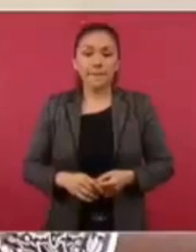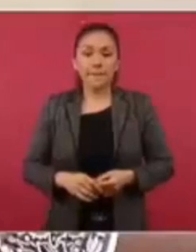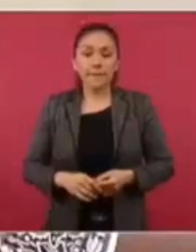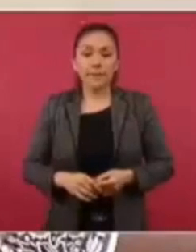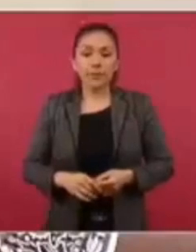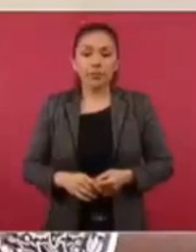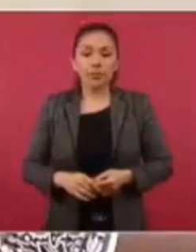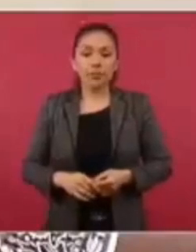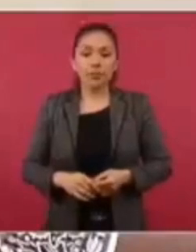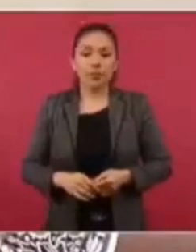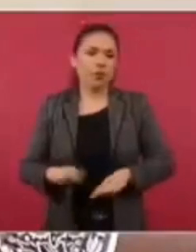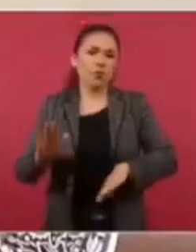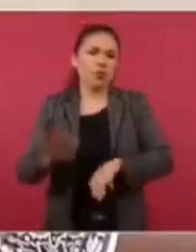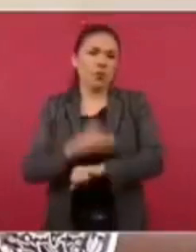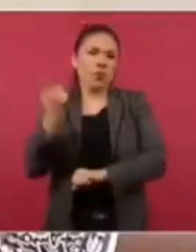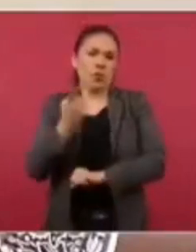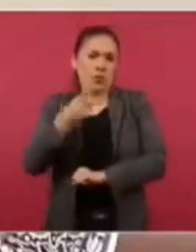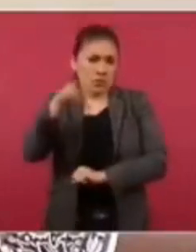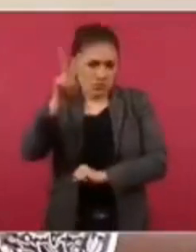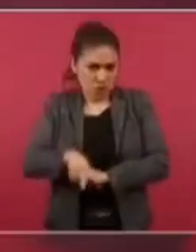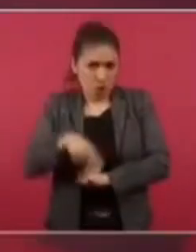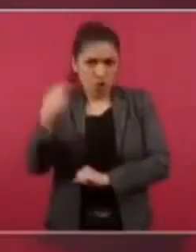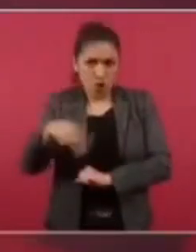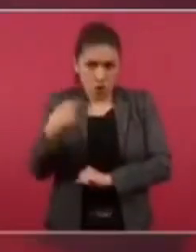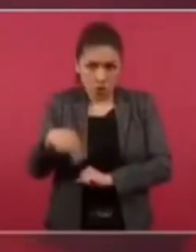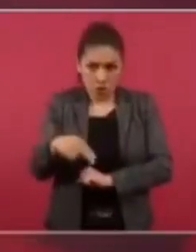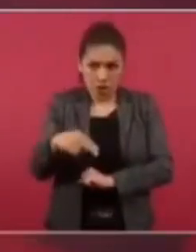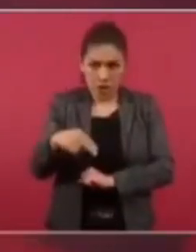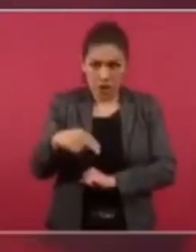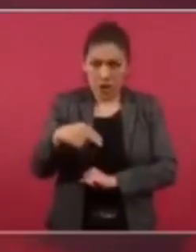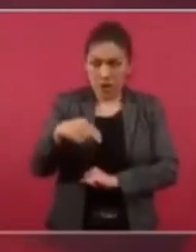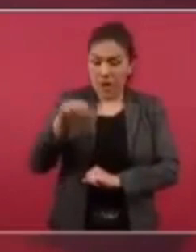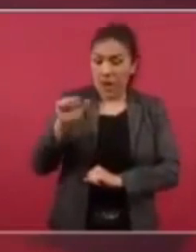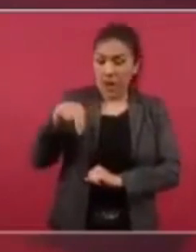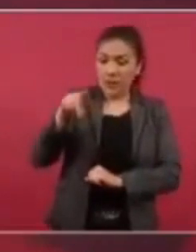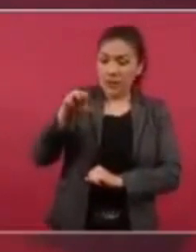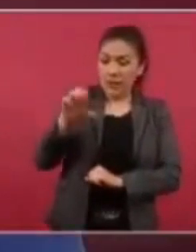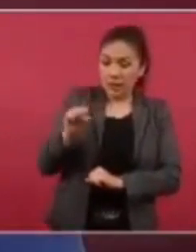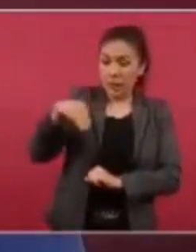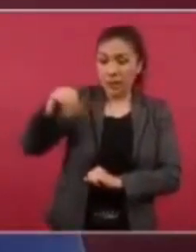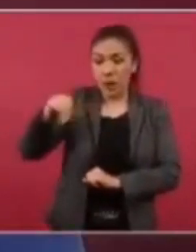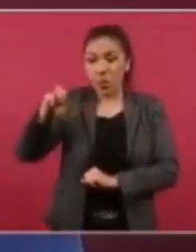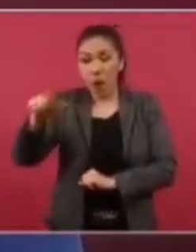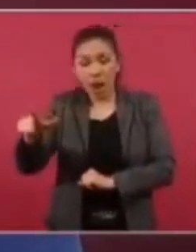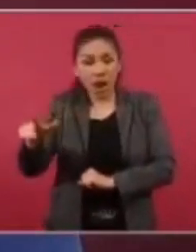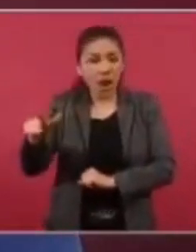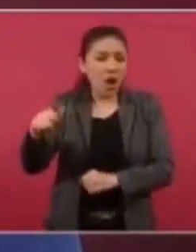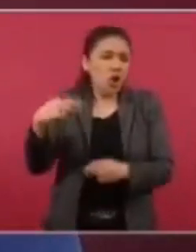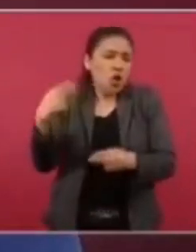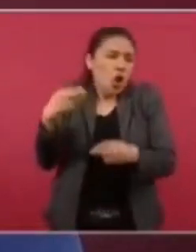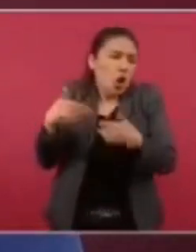porque no es Andrés Manuel, es el presidente de México.